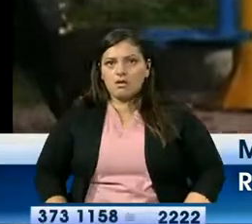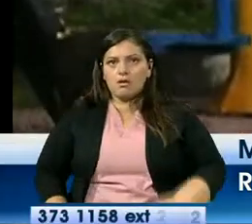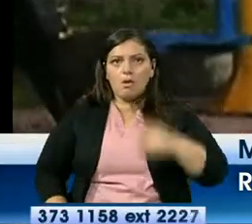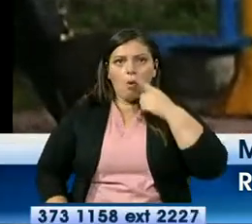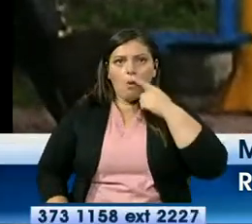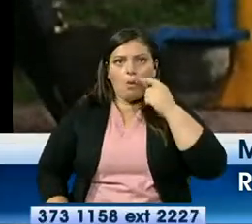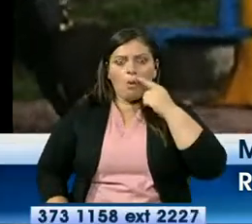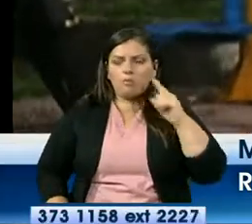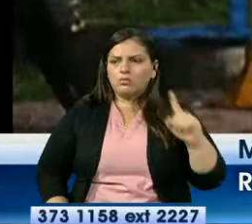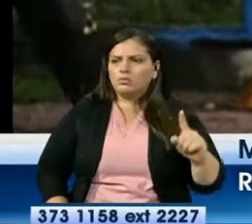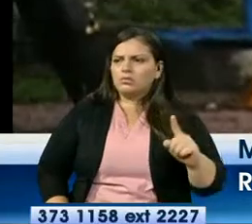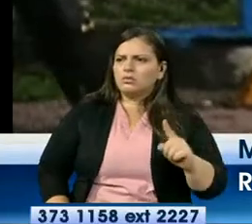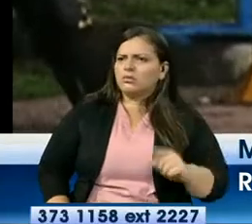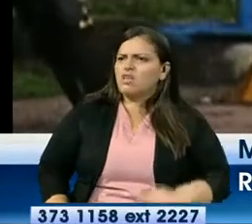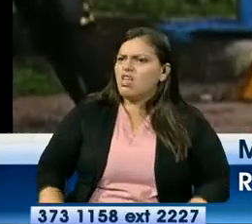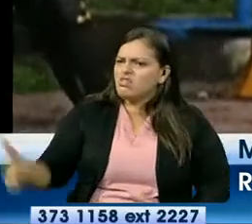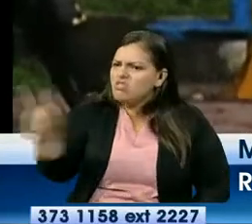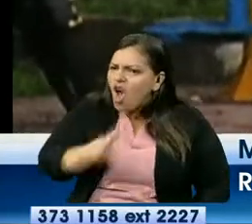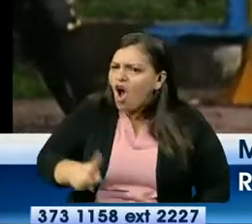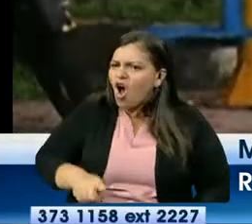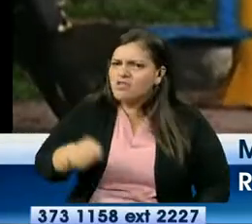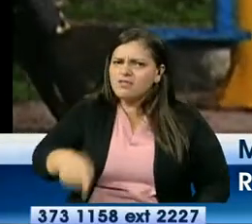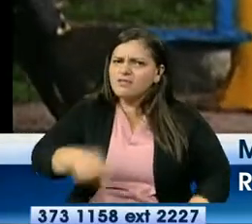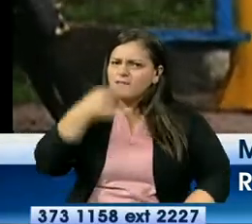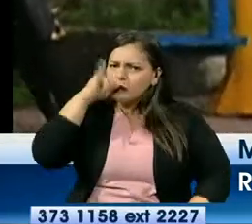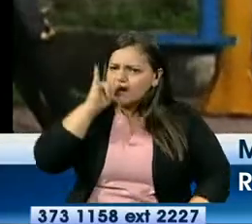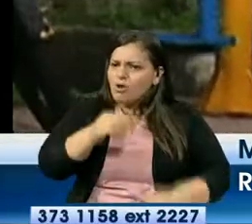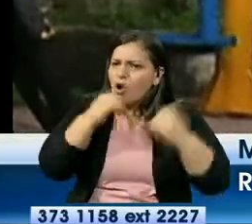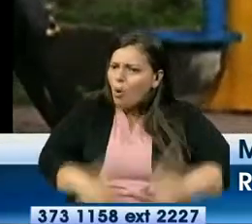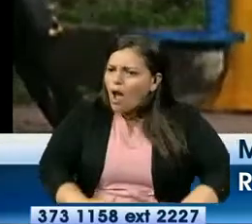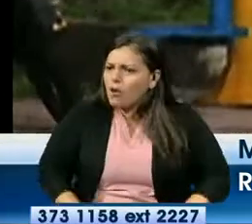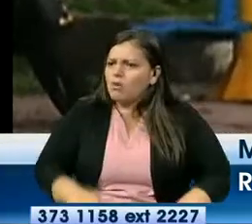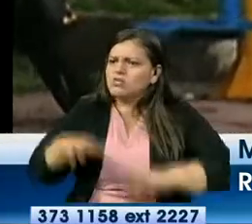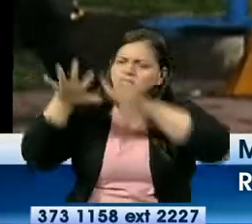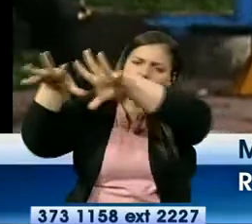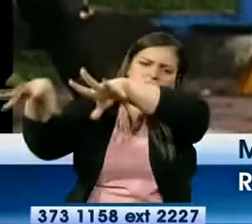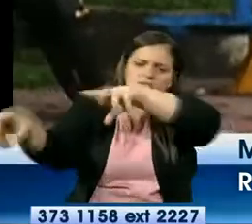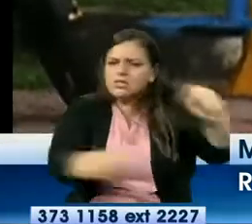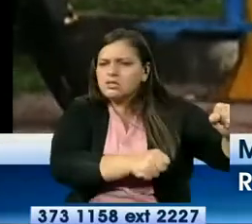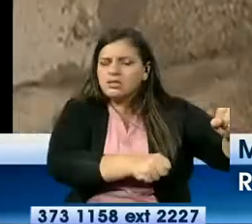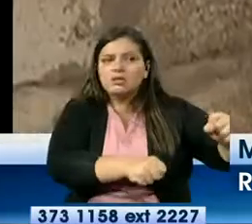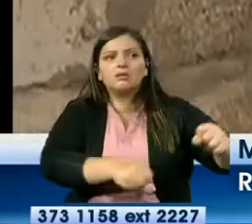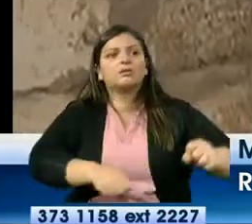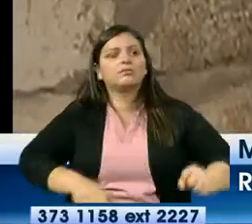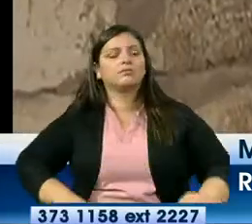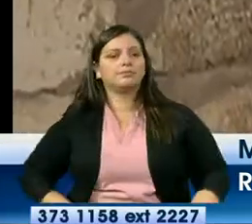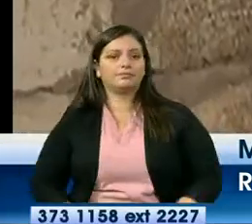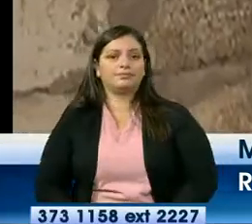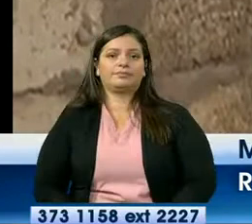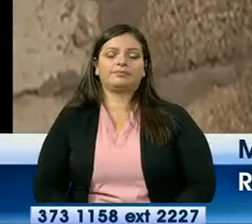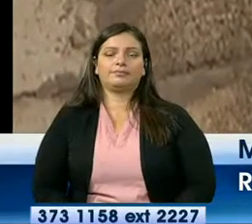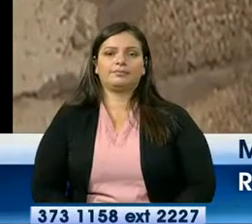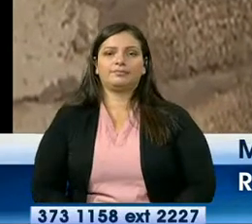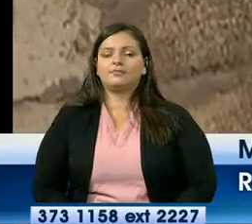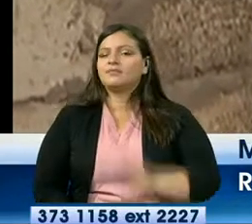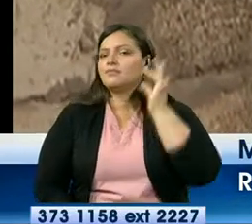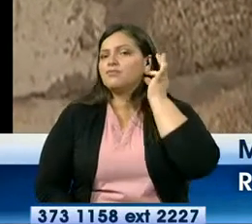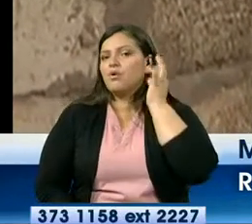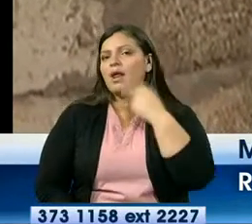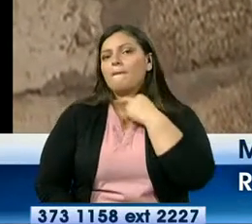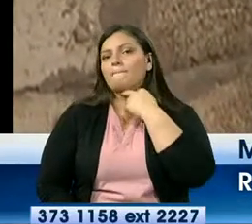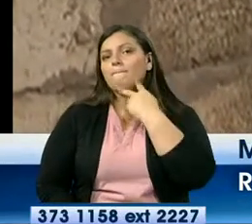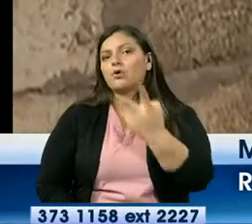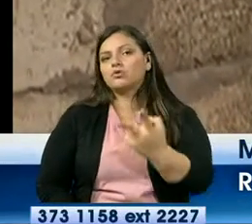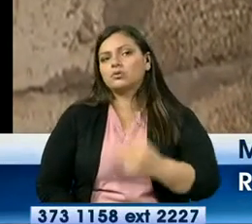tenido desprendido Creo que en la noche hacen eso y en el día se encargan de llevarse eso de ahí Estaban haciendo, tratando de sacarlo de ahí